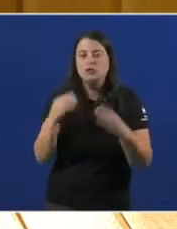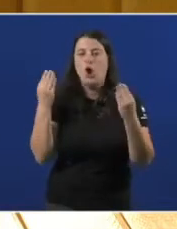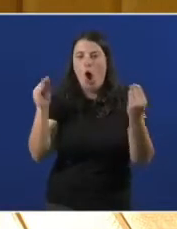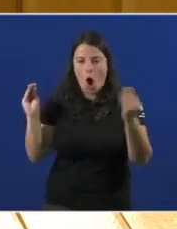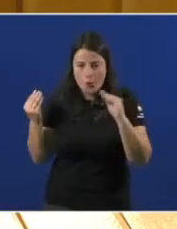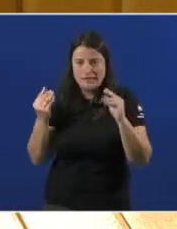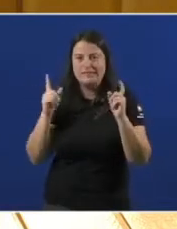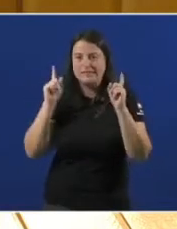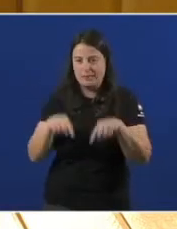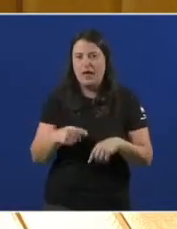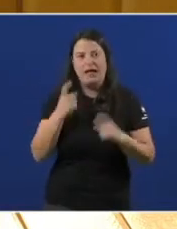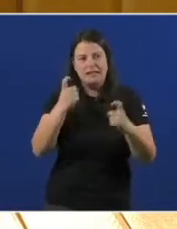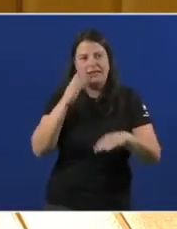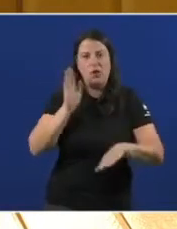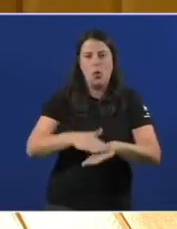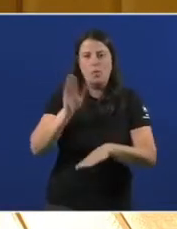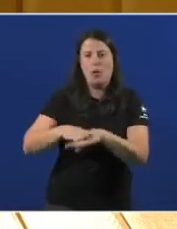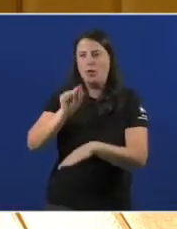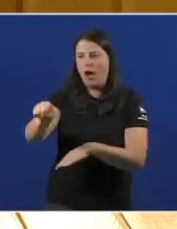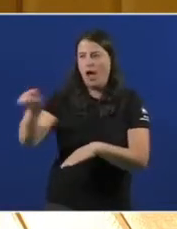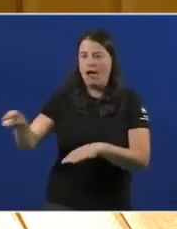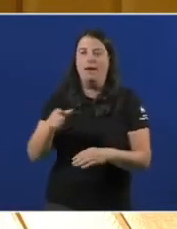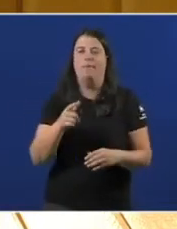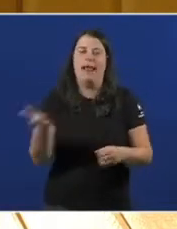a que tentou culpar para tapar os seus erros.